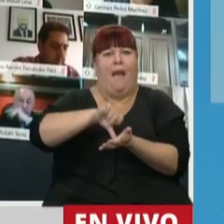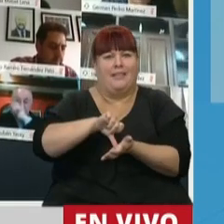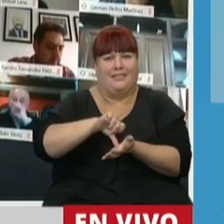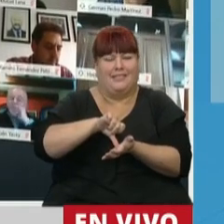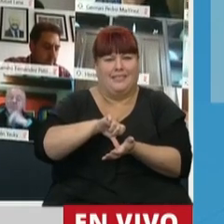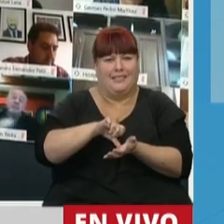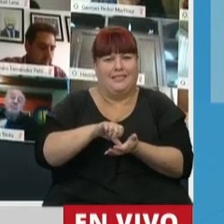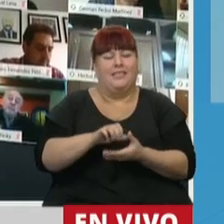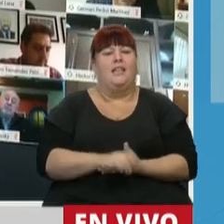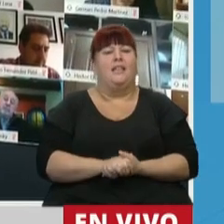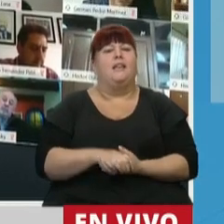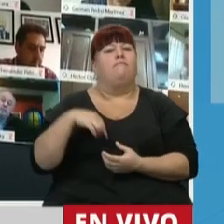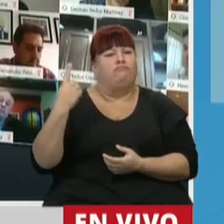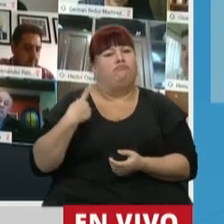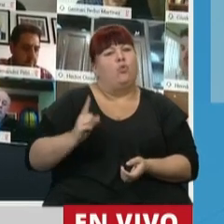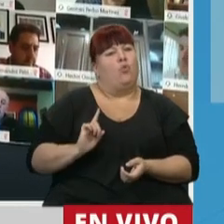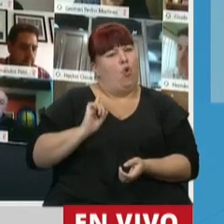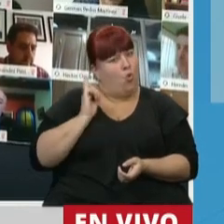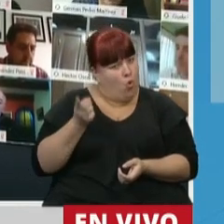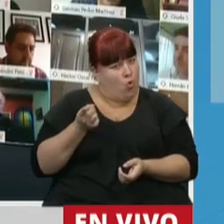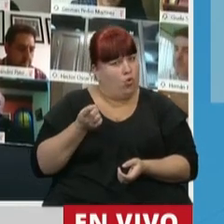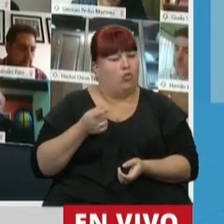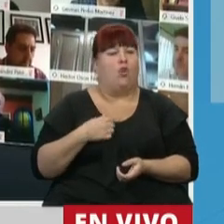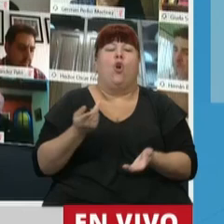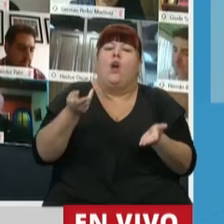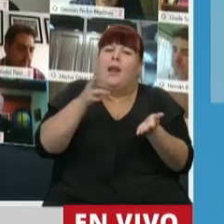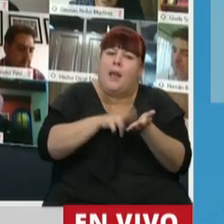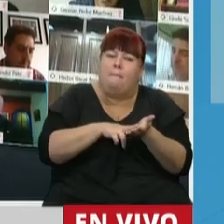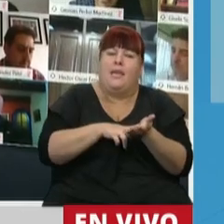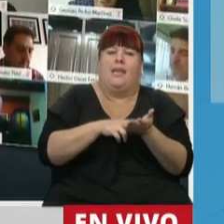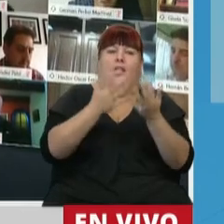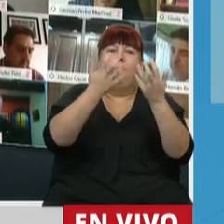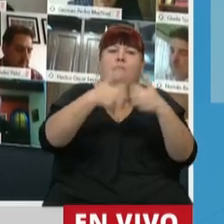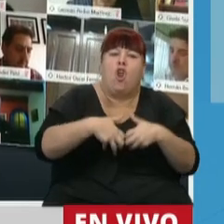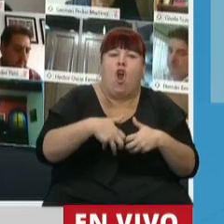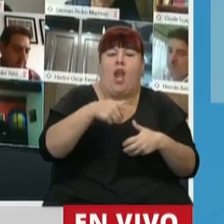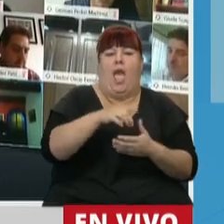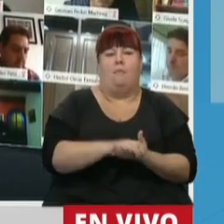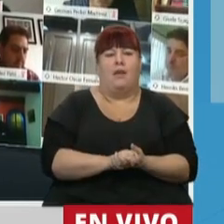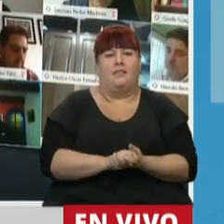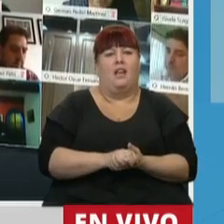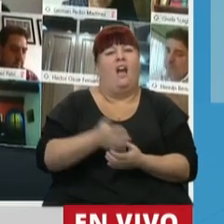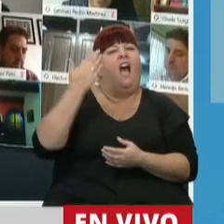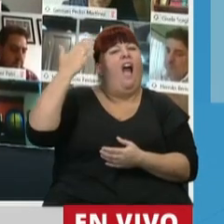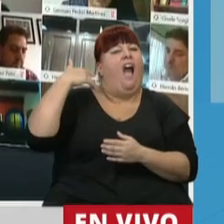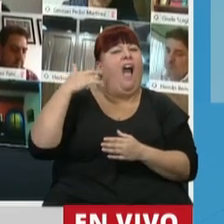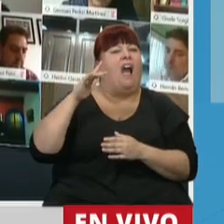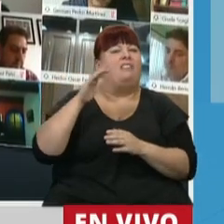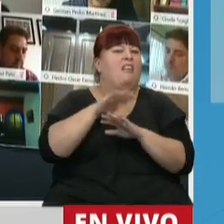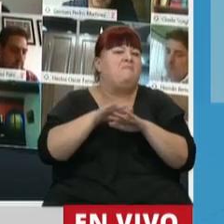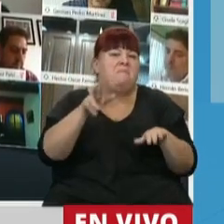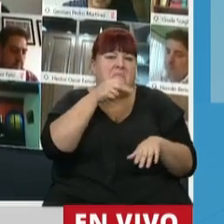Y hemos tenido mucho orgullo en reivindicar programas que dejaron de tener